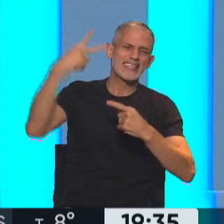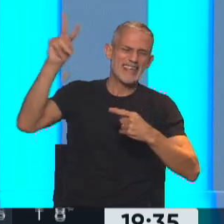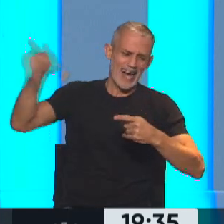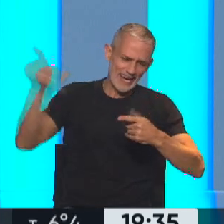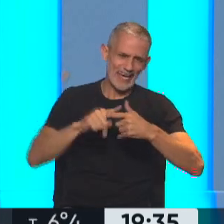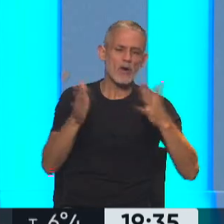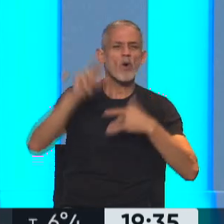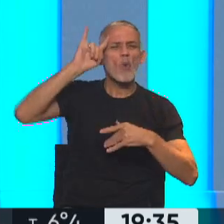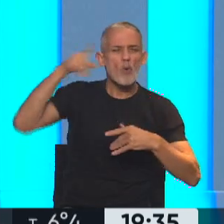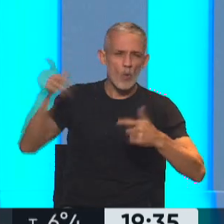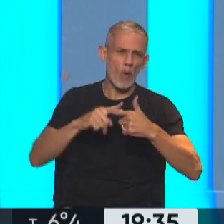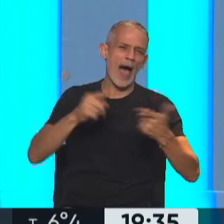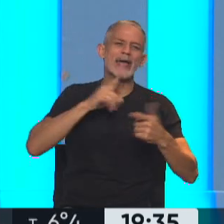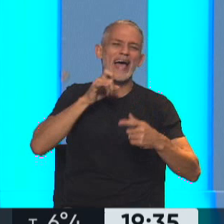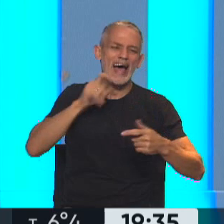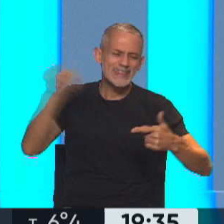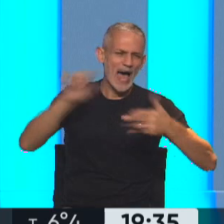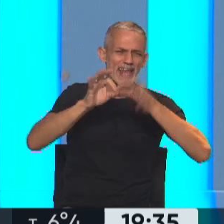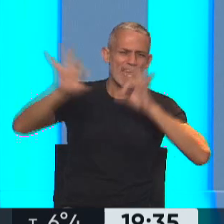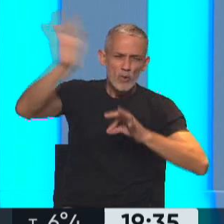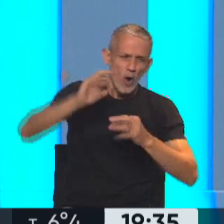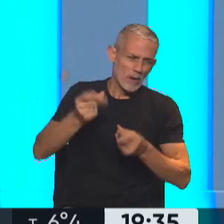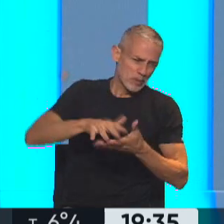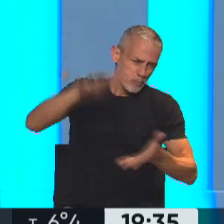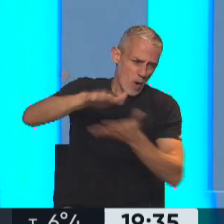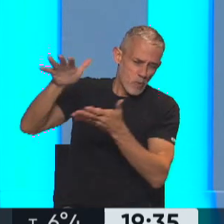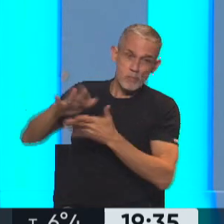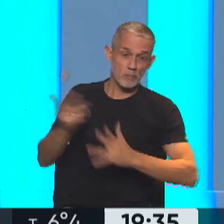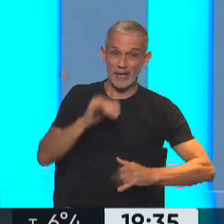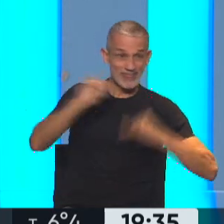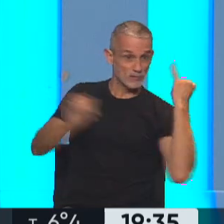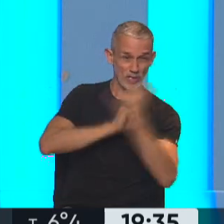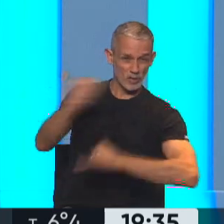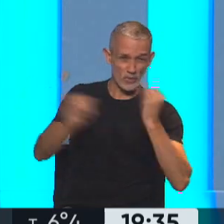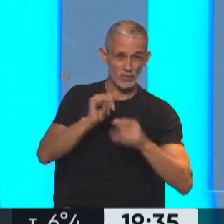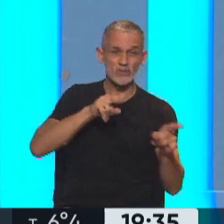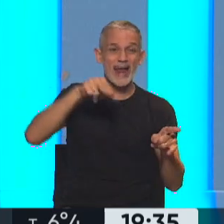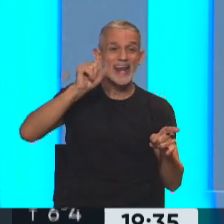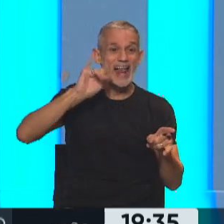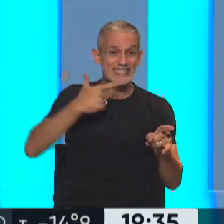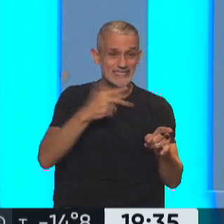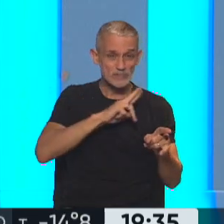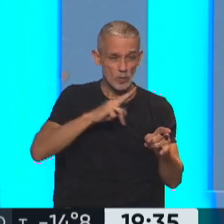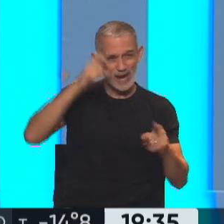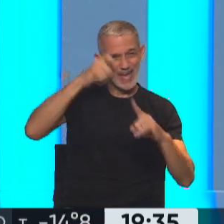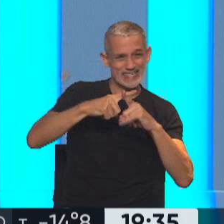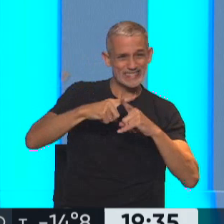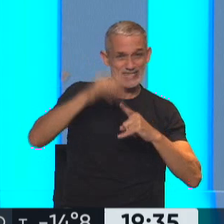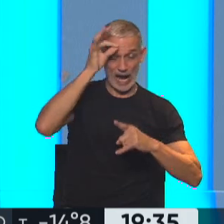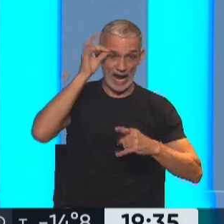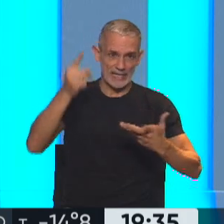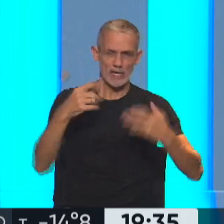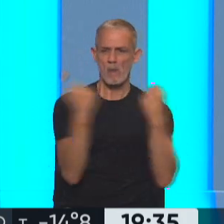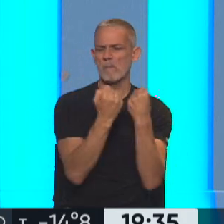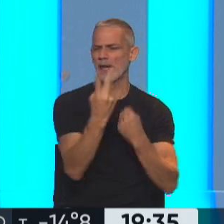habla de cuentas en Uruguay, en Qatar, en Europa, la denuncia es explosiva. Pero esto que podría haberse reducido a una